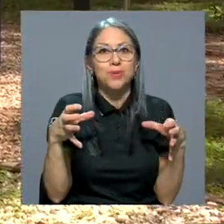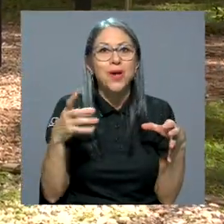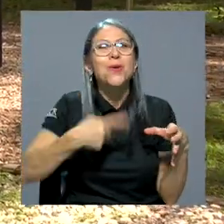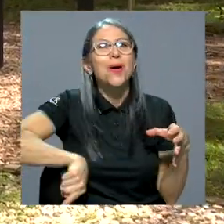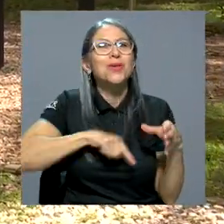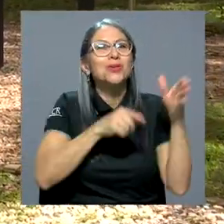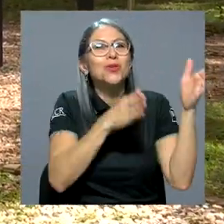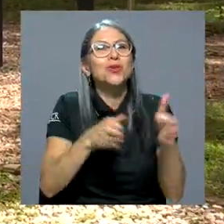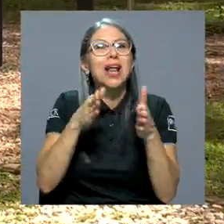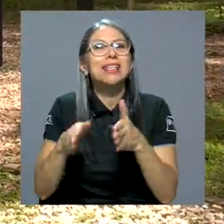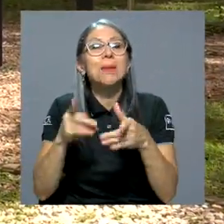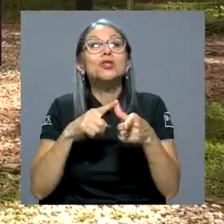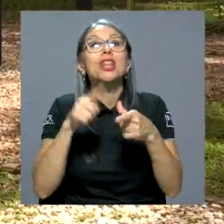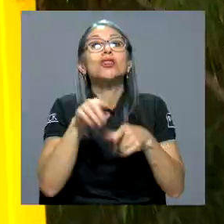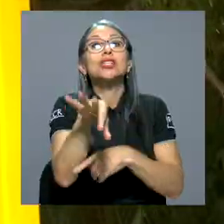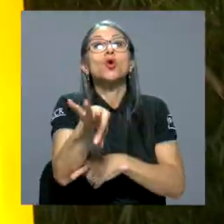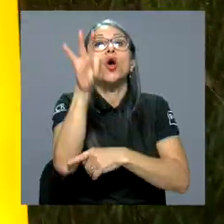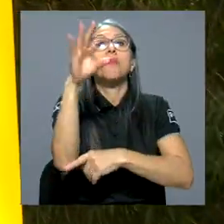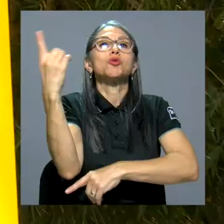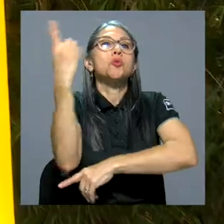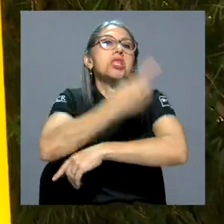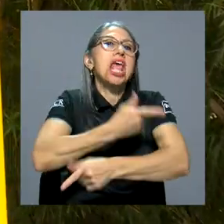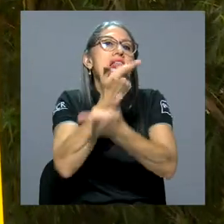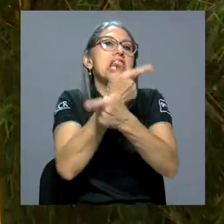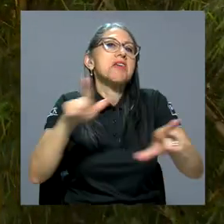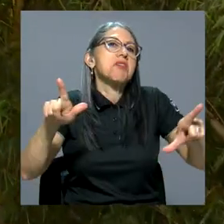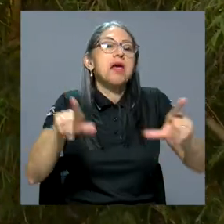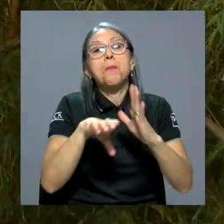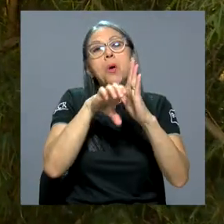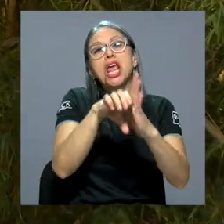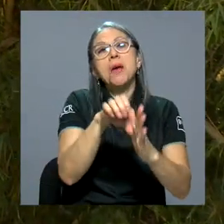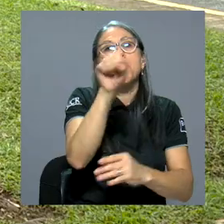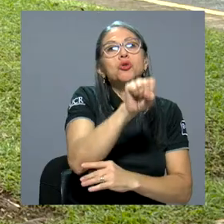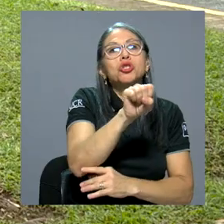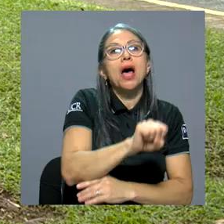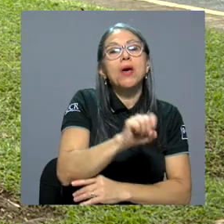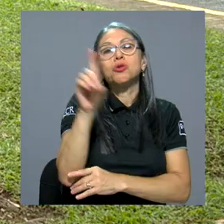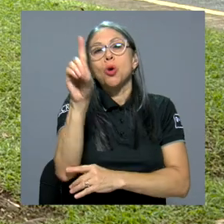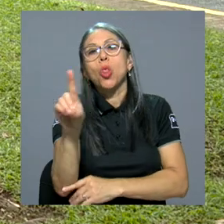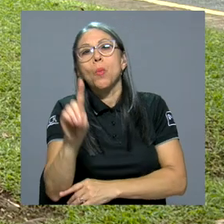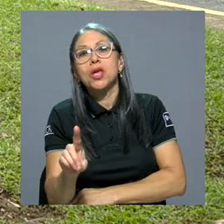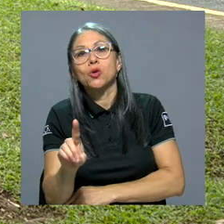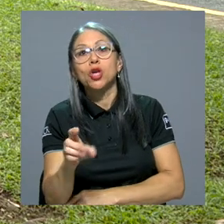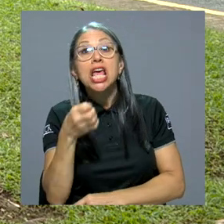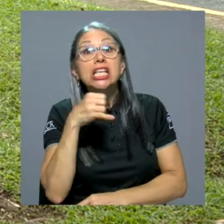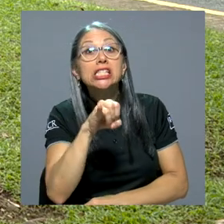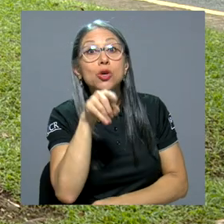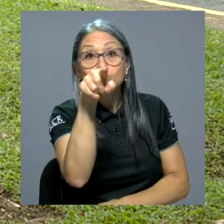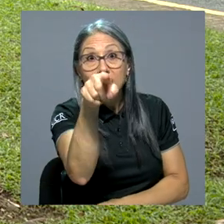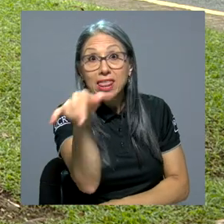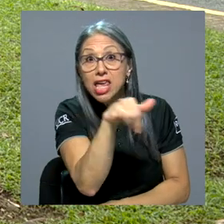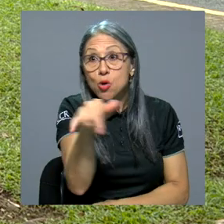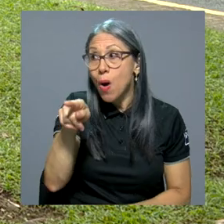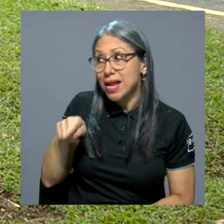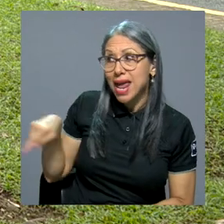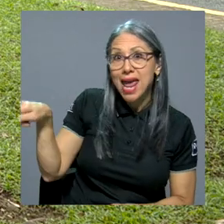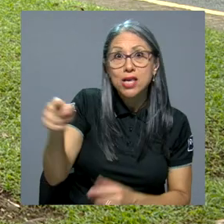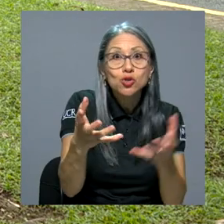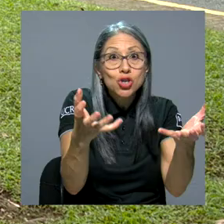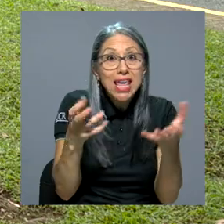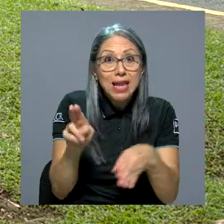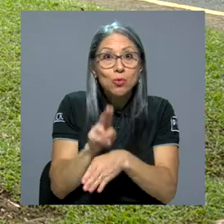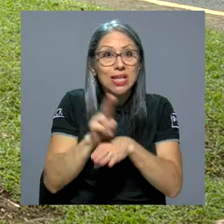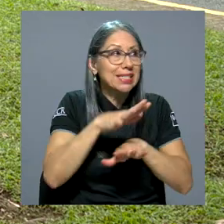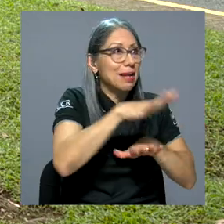lo general, cuando nos organizamos, agarramos un día en el cual la mayoría esté libre, por ejemplo, sábados o domingos. Si usted, como ellos, desea